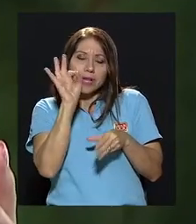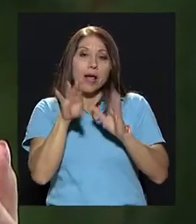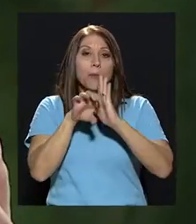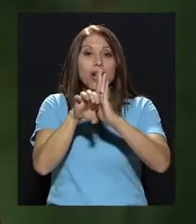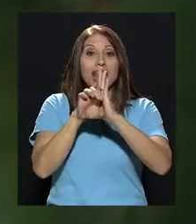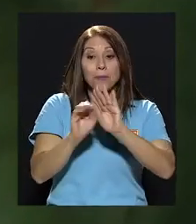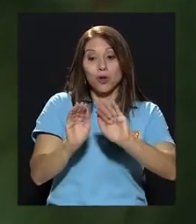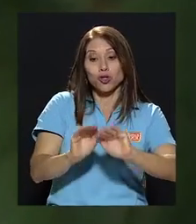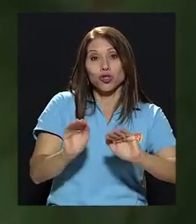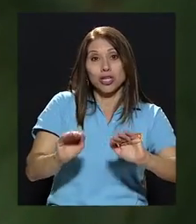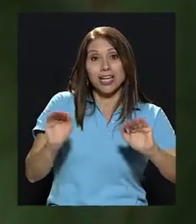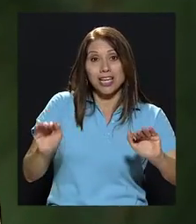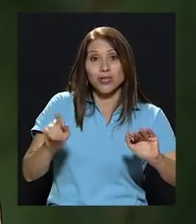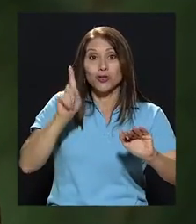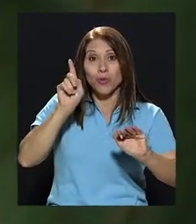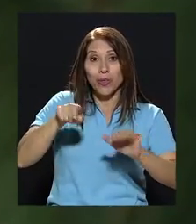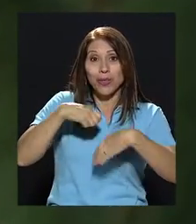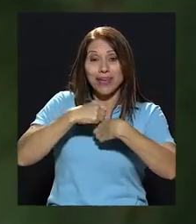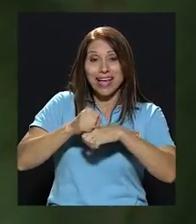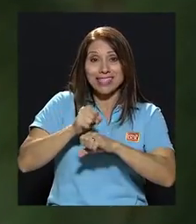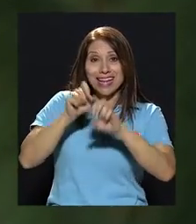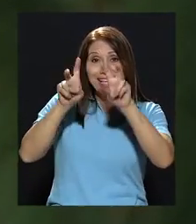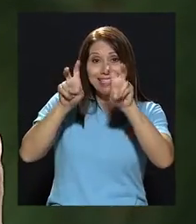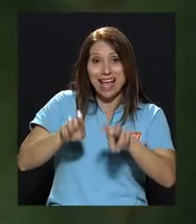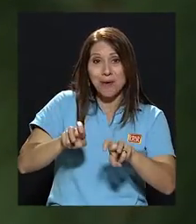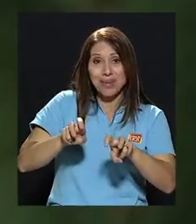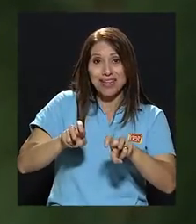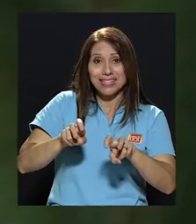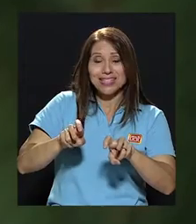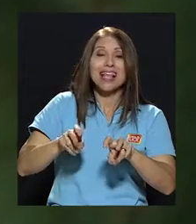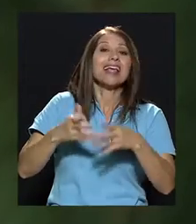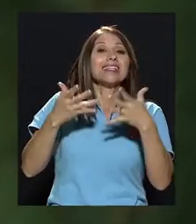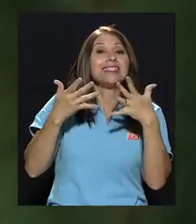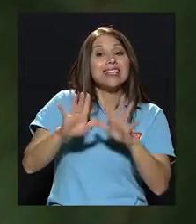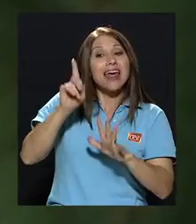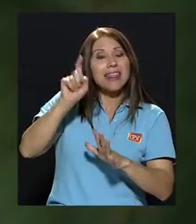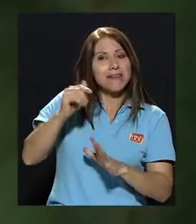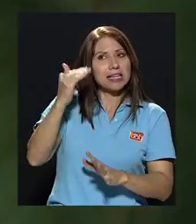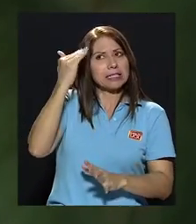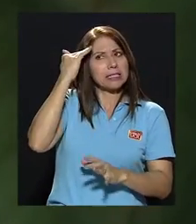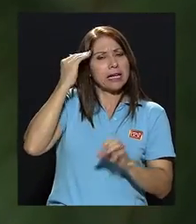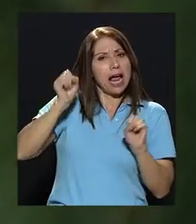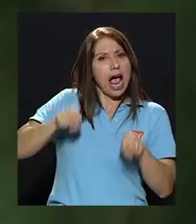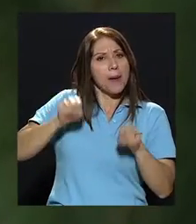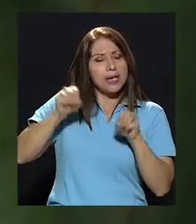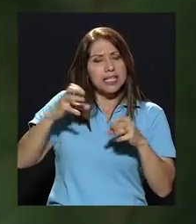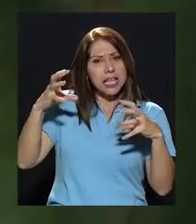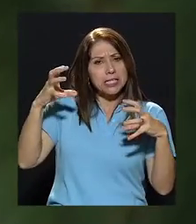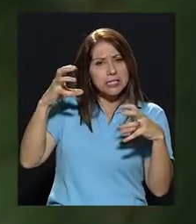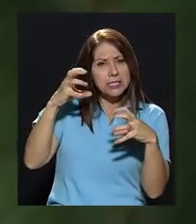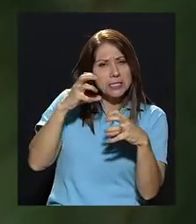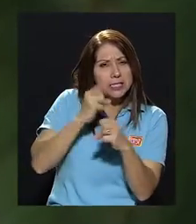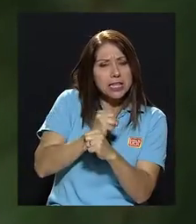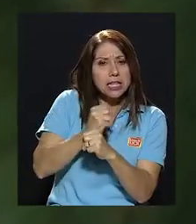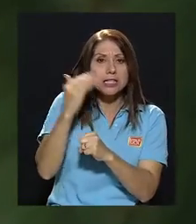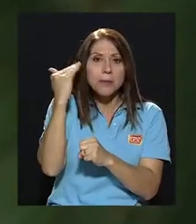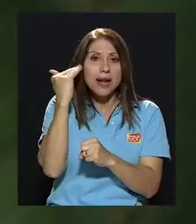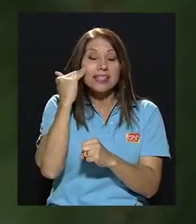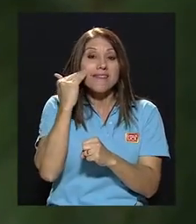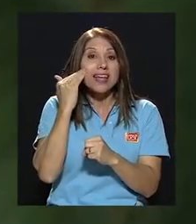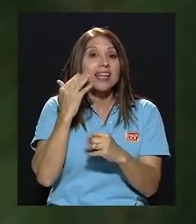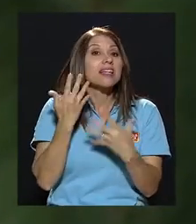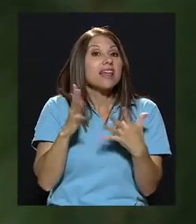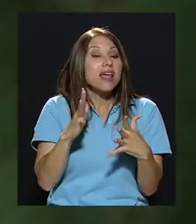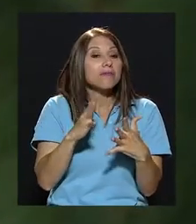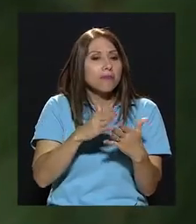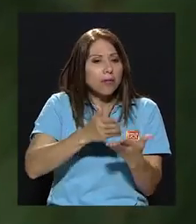chiquillos, por ejemplo, cuando tienen que hacer exámenes, ya tendrían que tener esta capacidad de síntesis para saber resumir